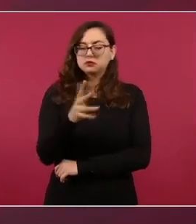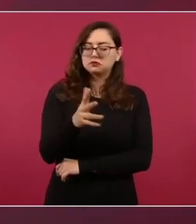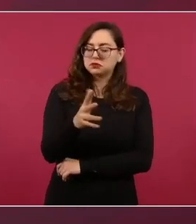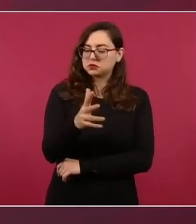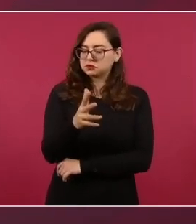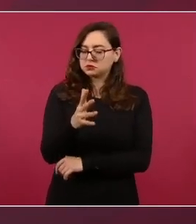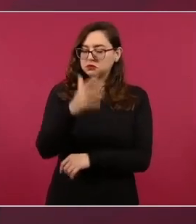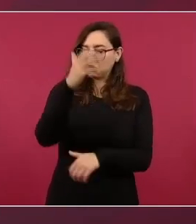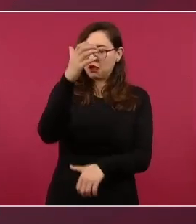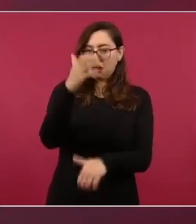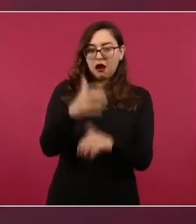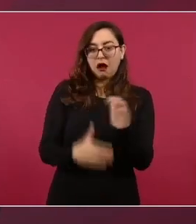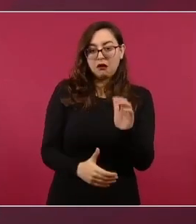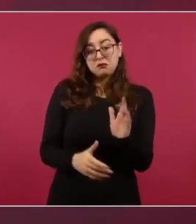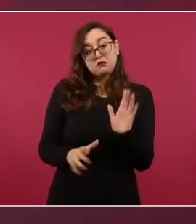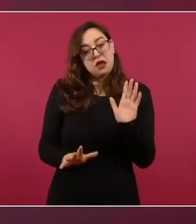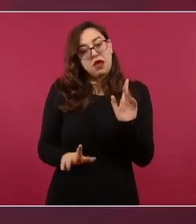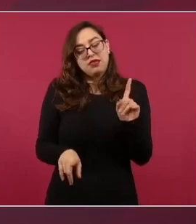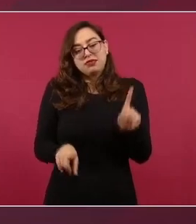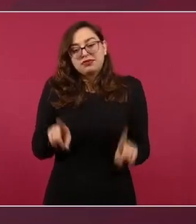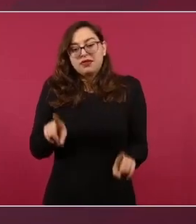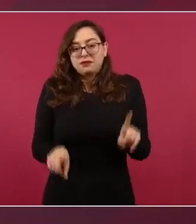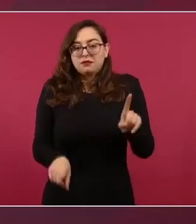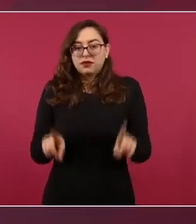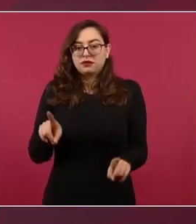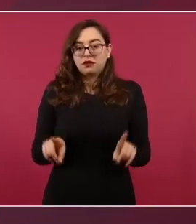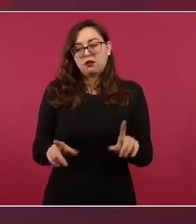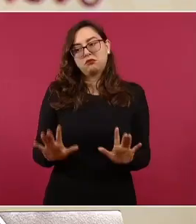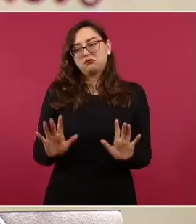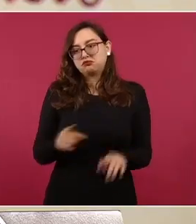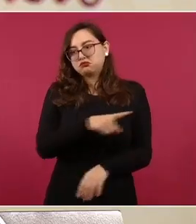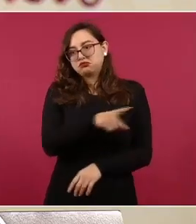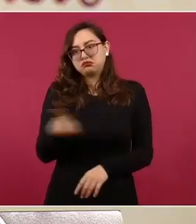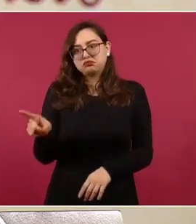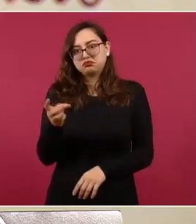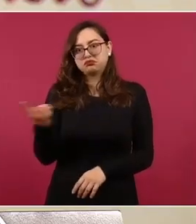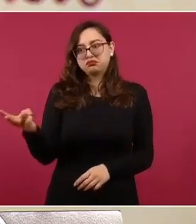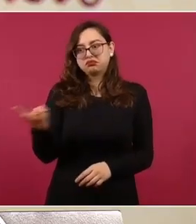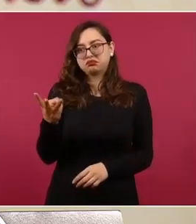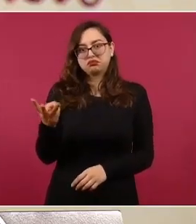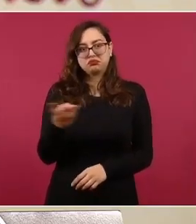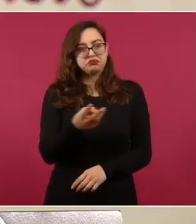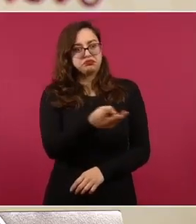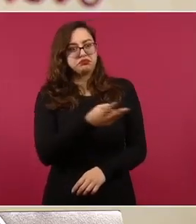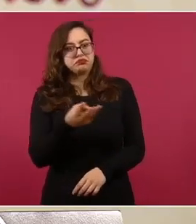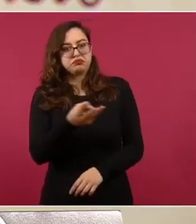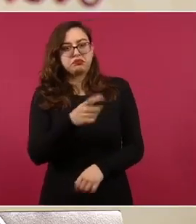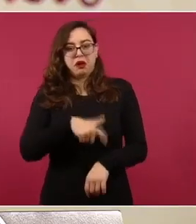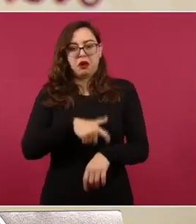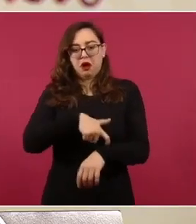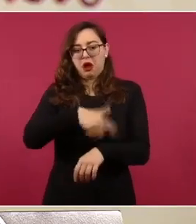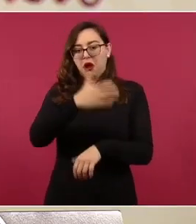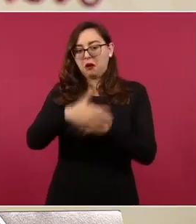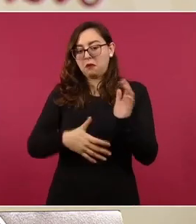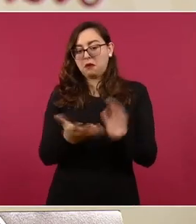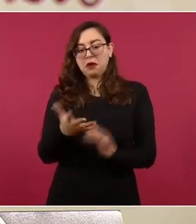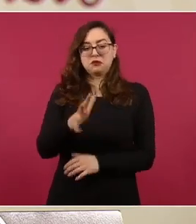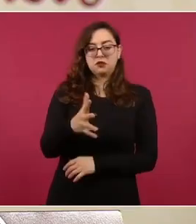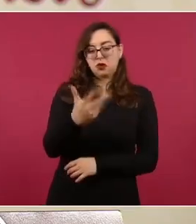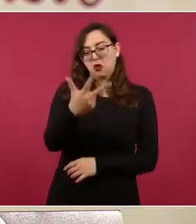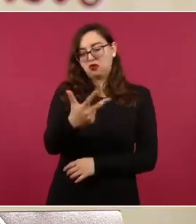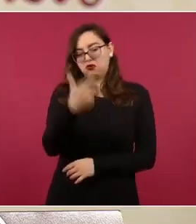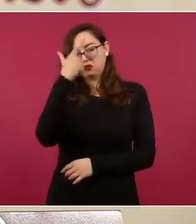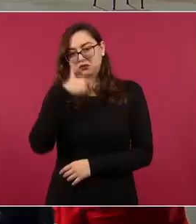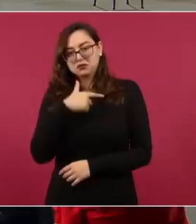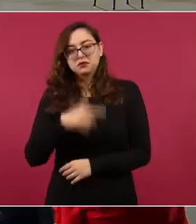presidentes y de sus señoras esposas determinar a qué hora exacta termina, pero aproximadamente a esa